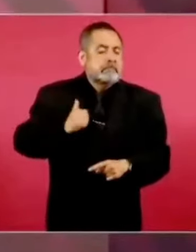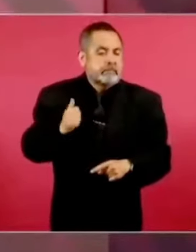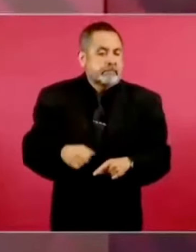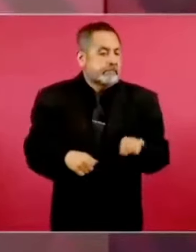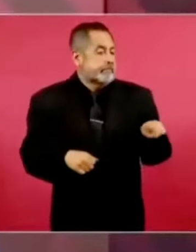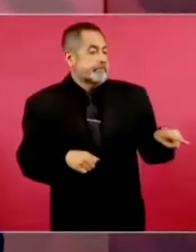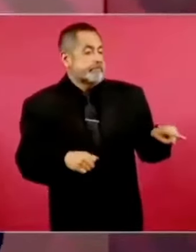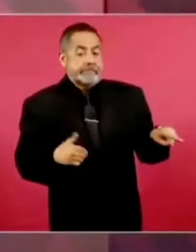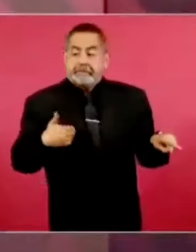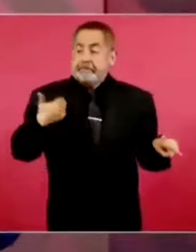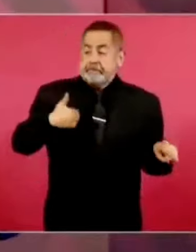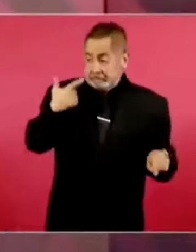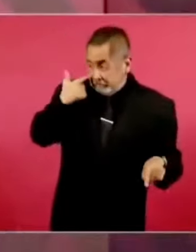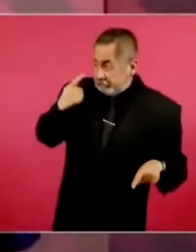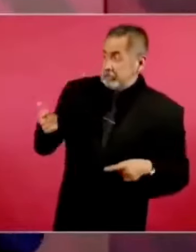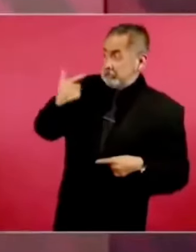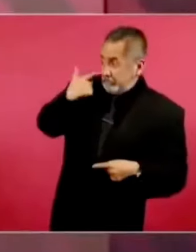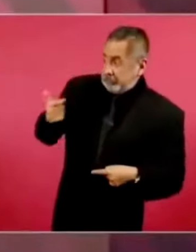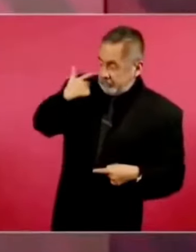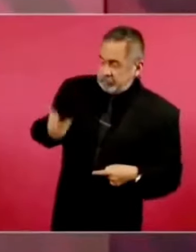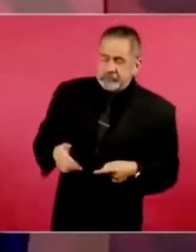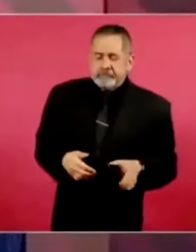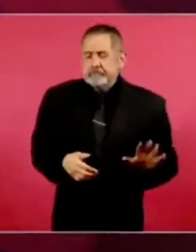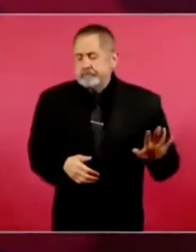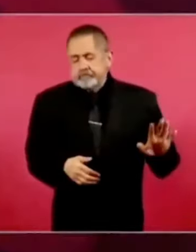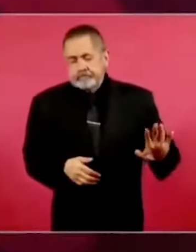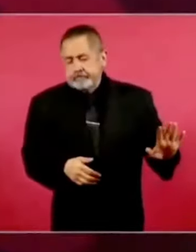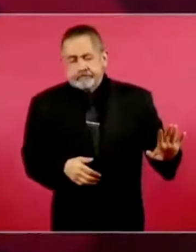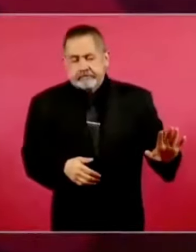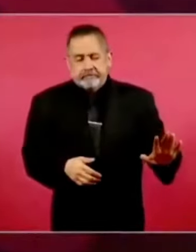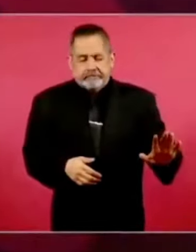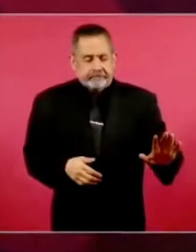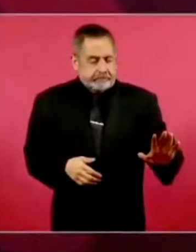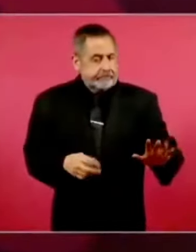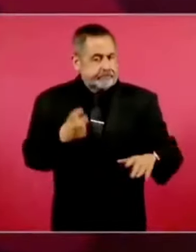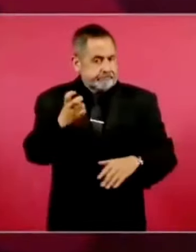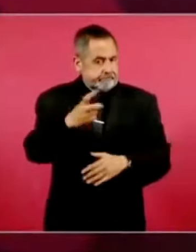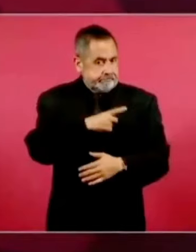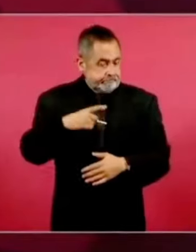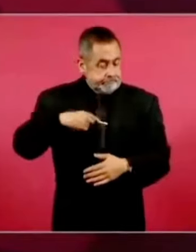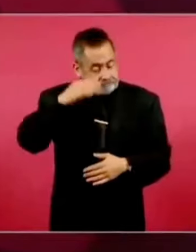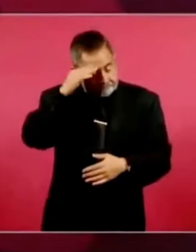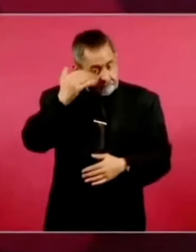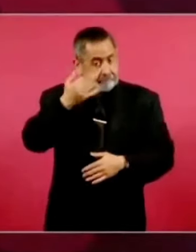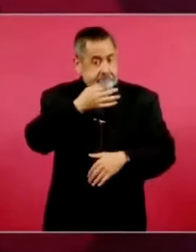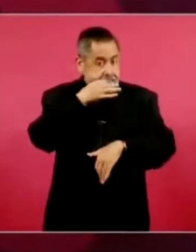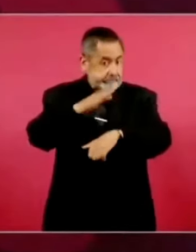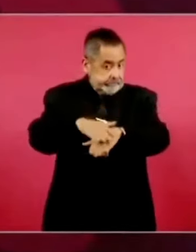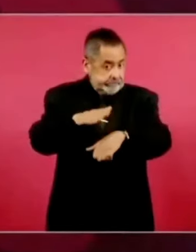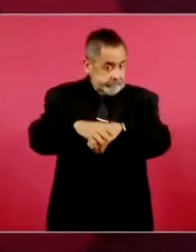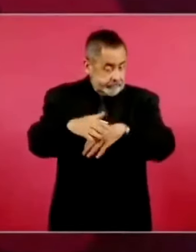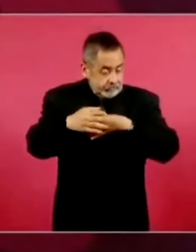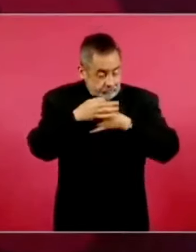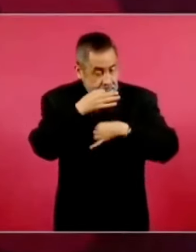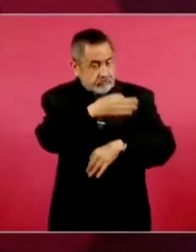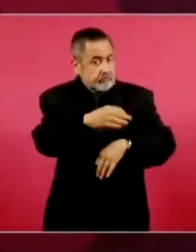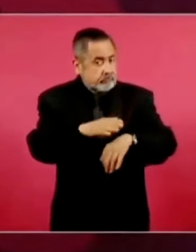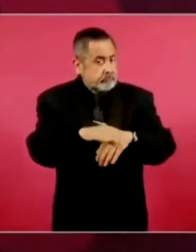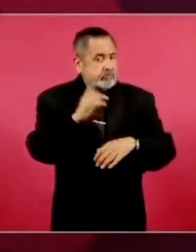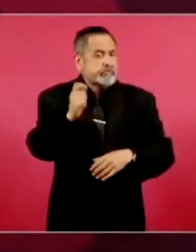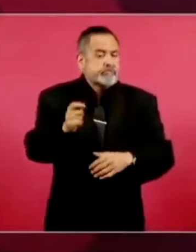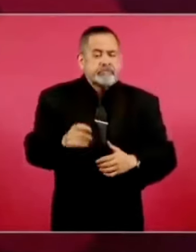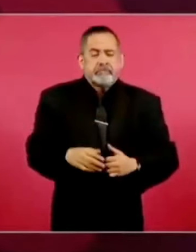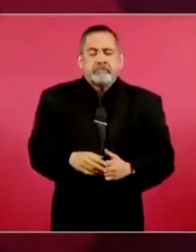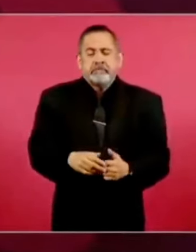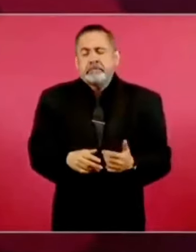Entonces, hay que estar pendientes y decirles también que